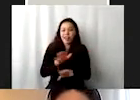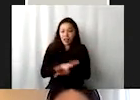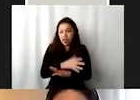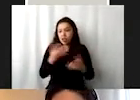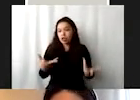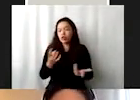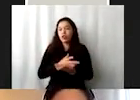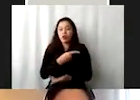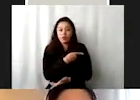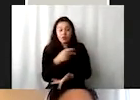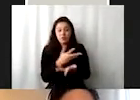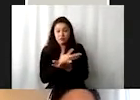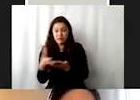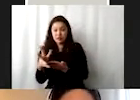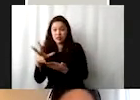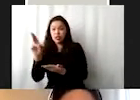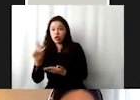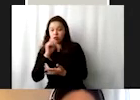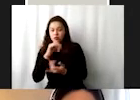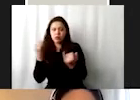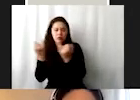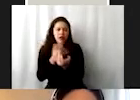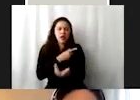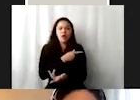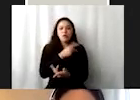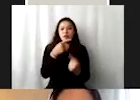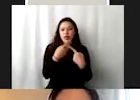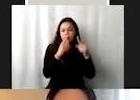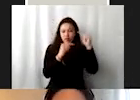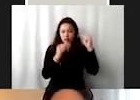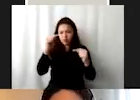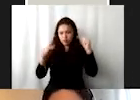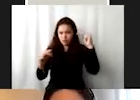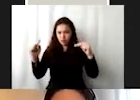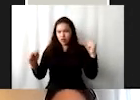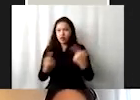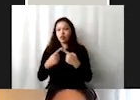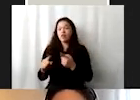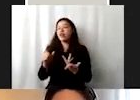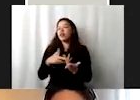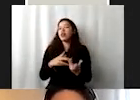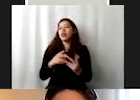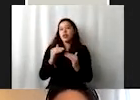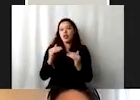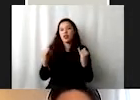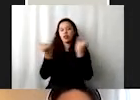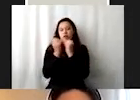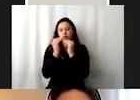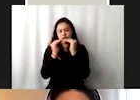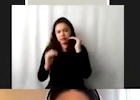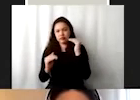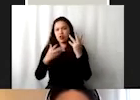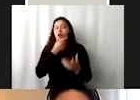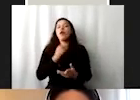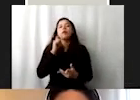pobreza extrema, sino en la pobreza multidimensional y la desigualdad, no solo igualdad en género con